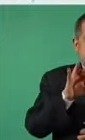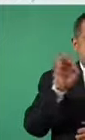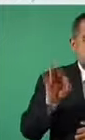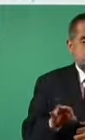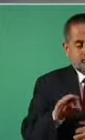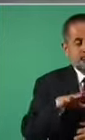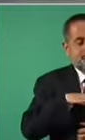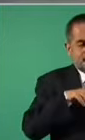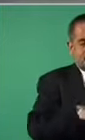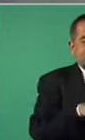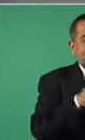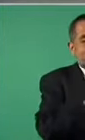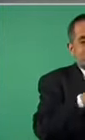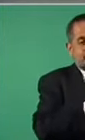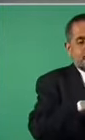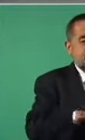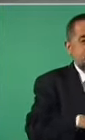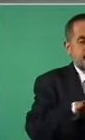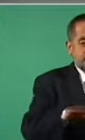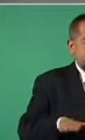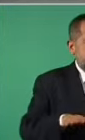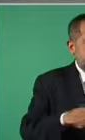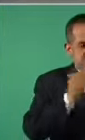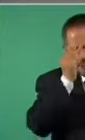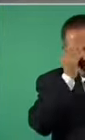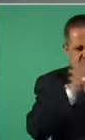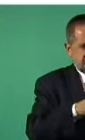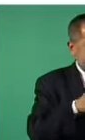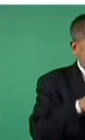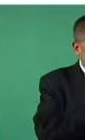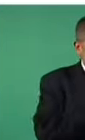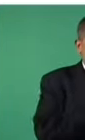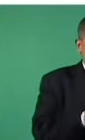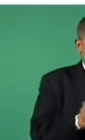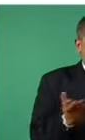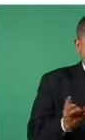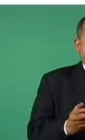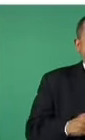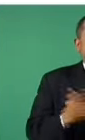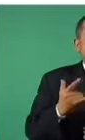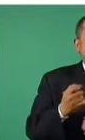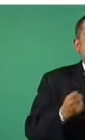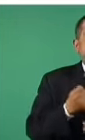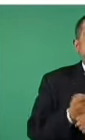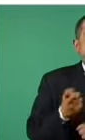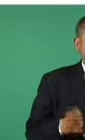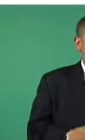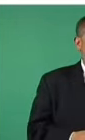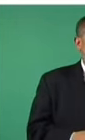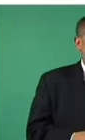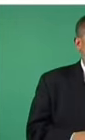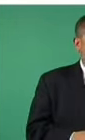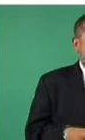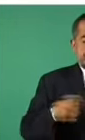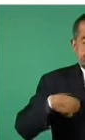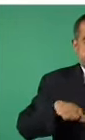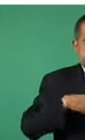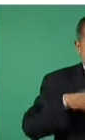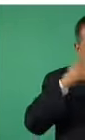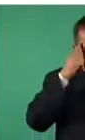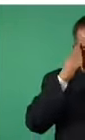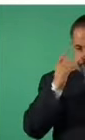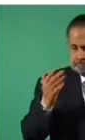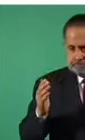los homicidios dolosos ocurridos en julio de este año. Nosotros no hacemos un